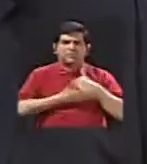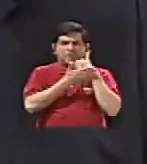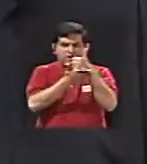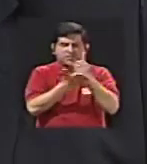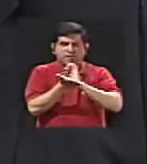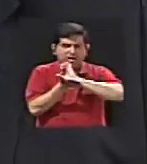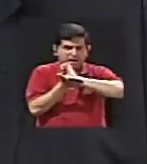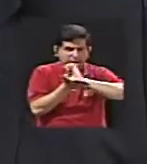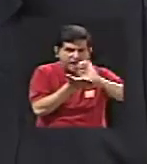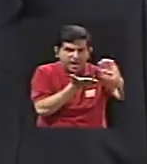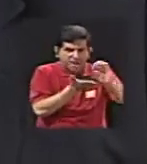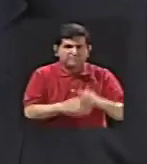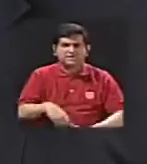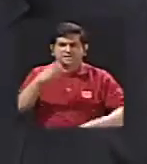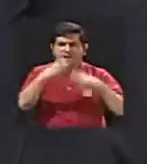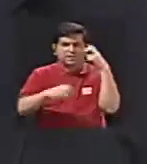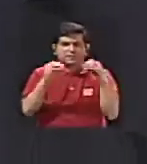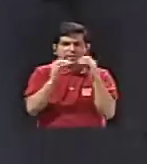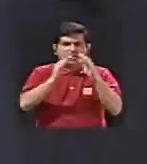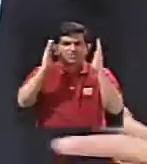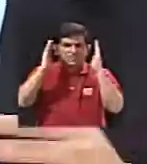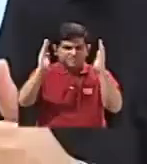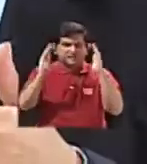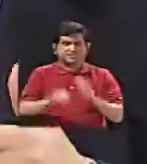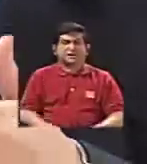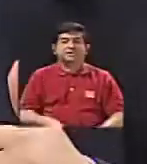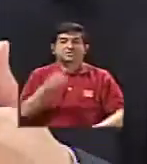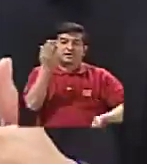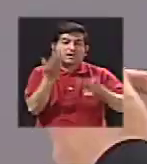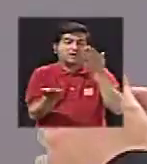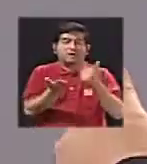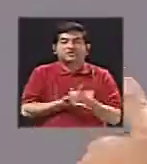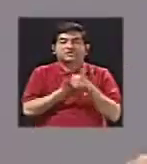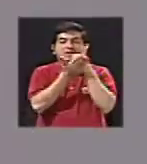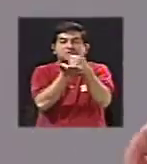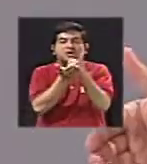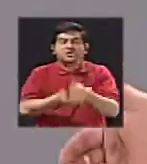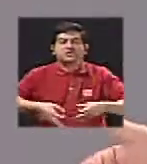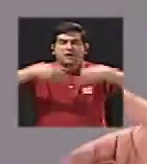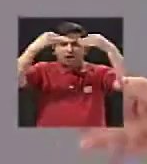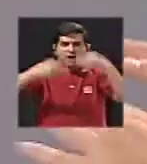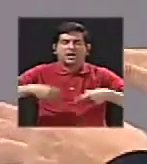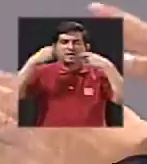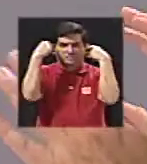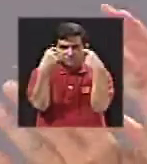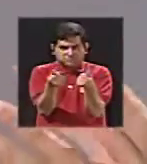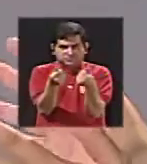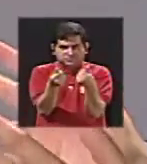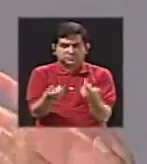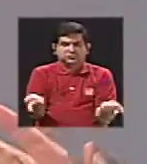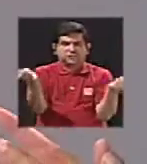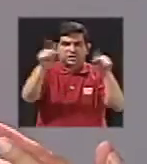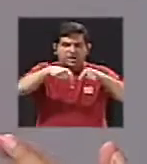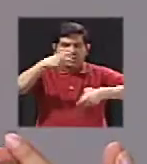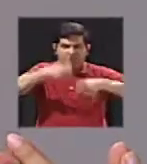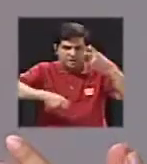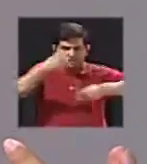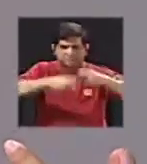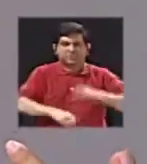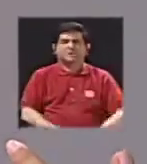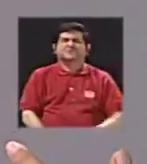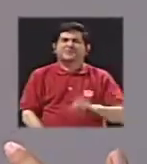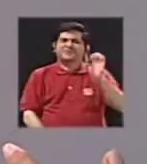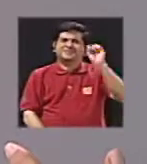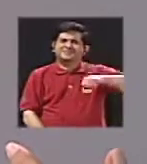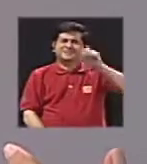prevenir un problema mayor o que pueda ayudar a tomar decisiones rápidamente en caso de que haya un problema sí